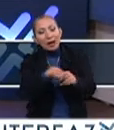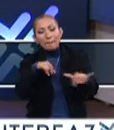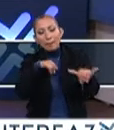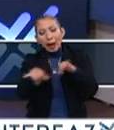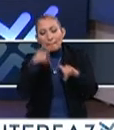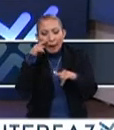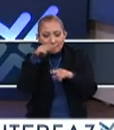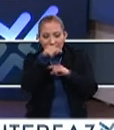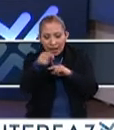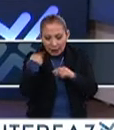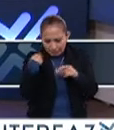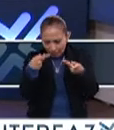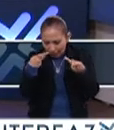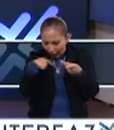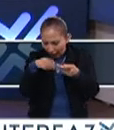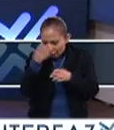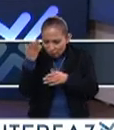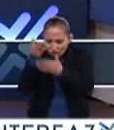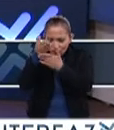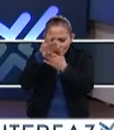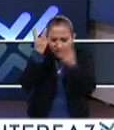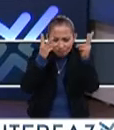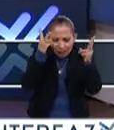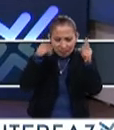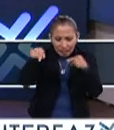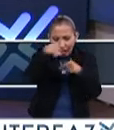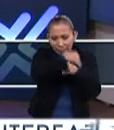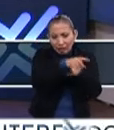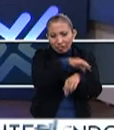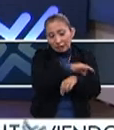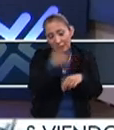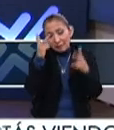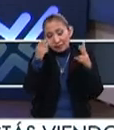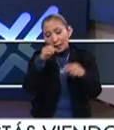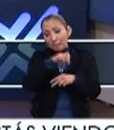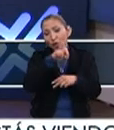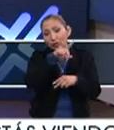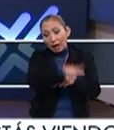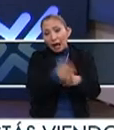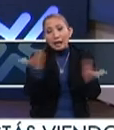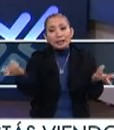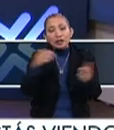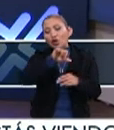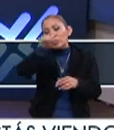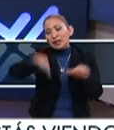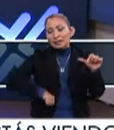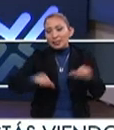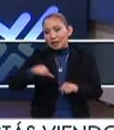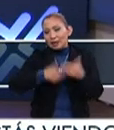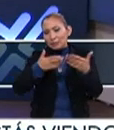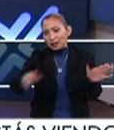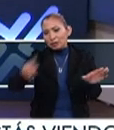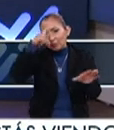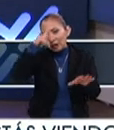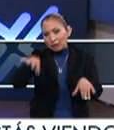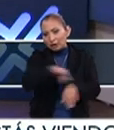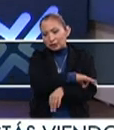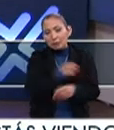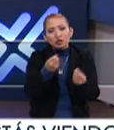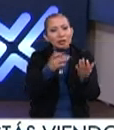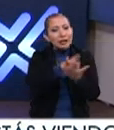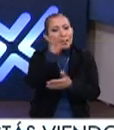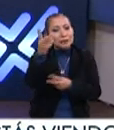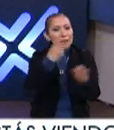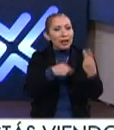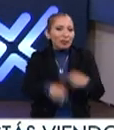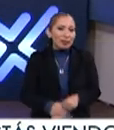mapa, armen su recorrido del diseño, y pues visiten el MUNAL y el resto de las actividades del Abierto Mexicano de Diseño. Muchas gracias por